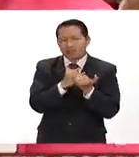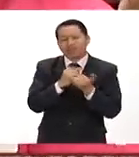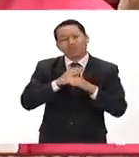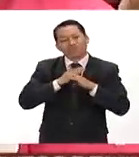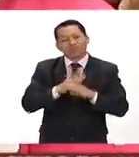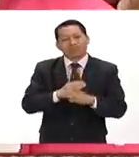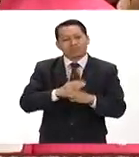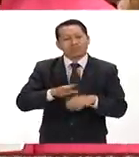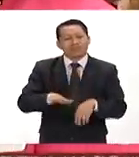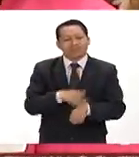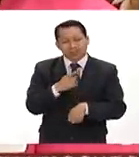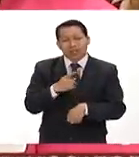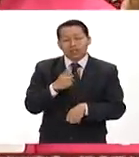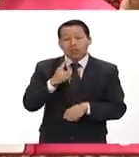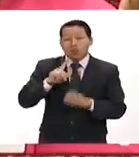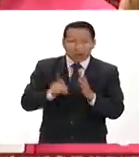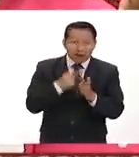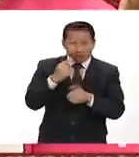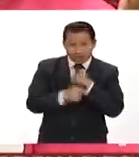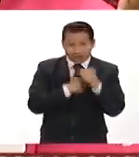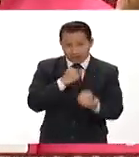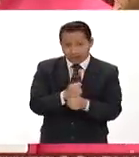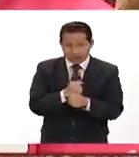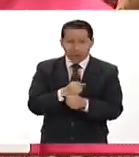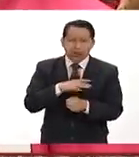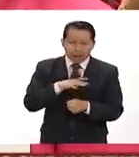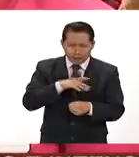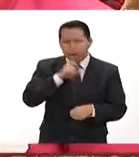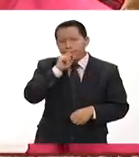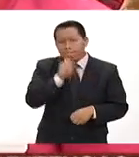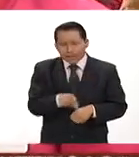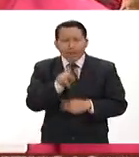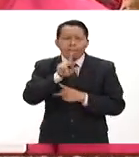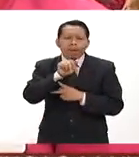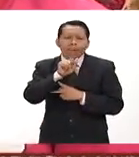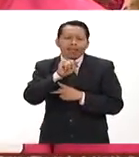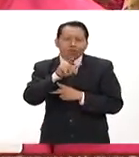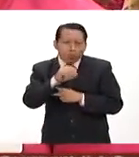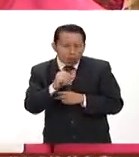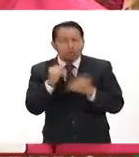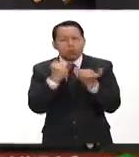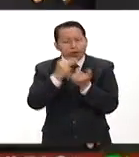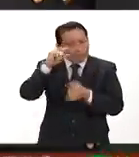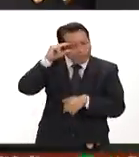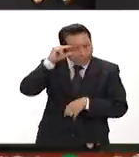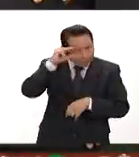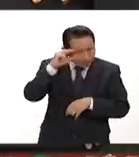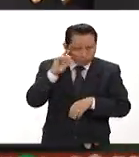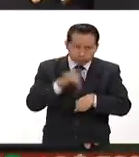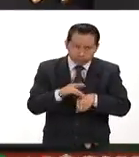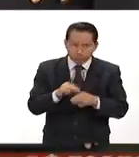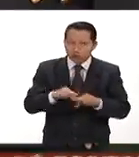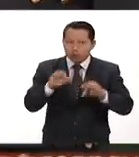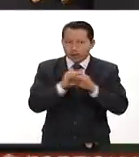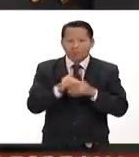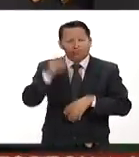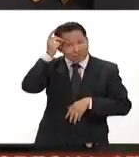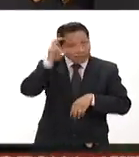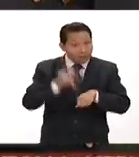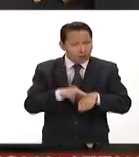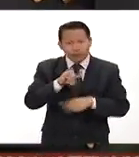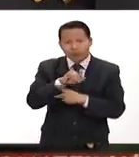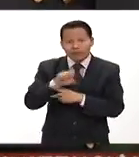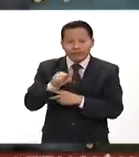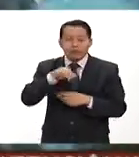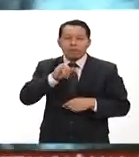cada vez una vez al año hacernos el Papa Nicolau exploración de mama es mucho muy importante El director general del IMSS